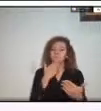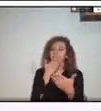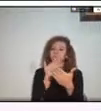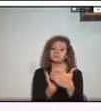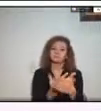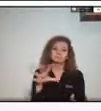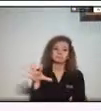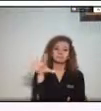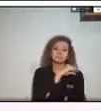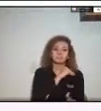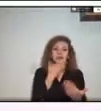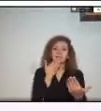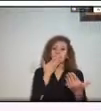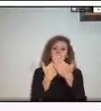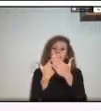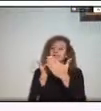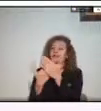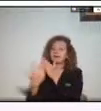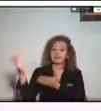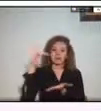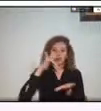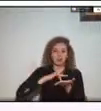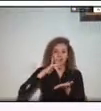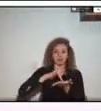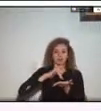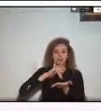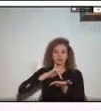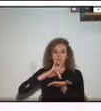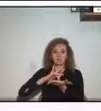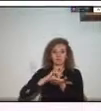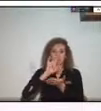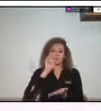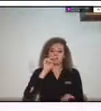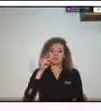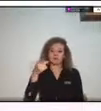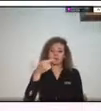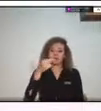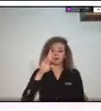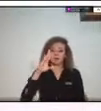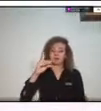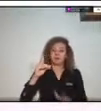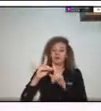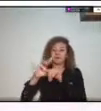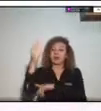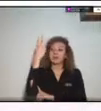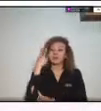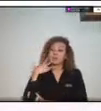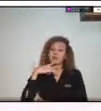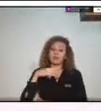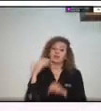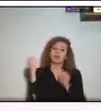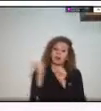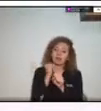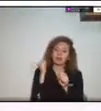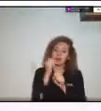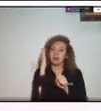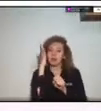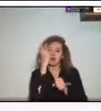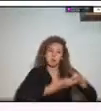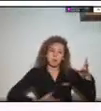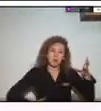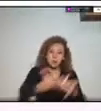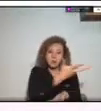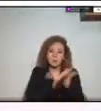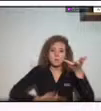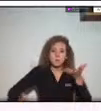a todos ustedes su participación y después de estos tres días de arduo trabajo y de arduo